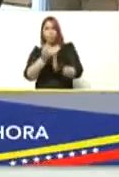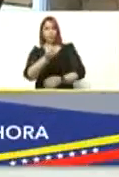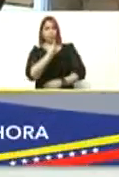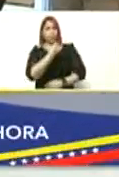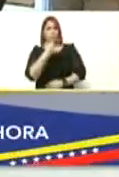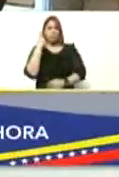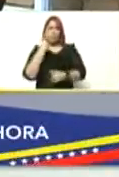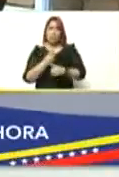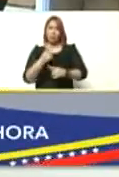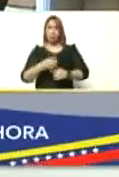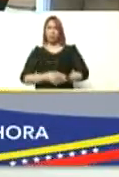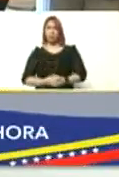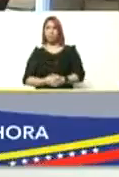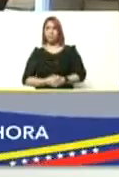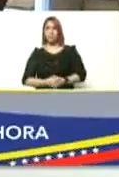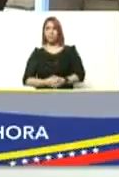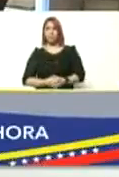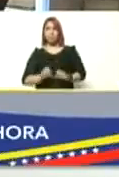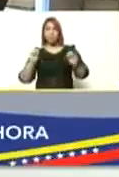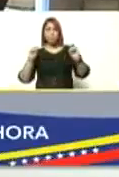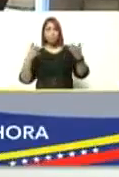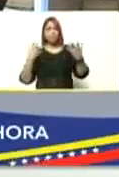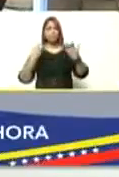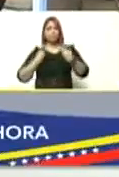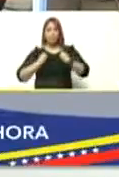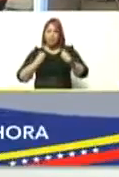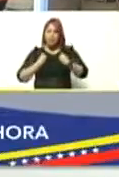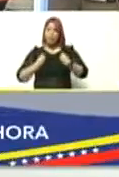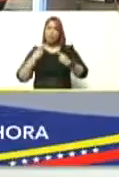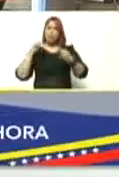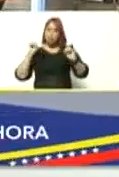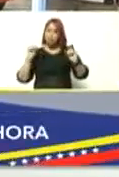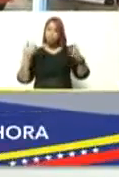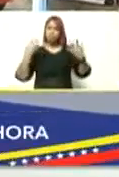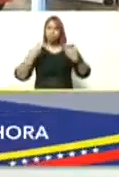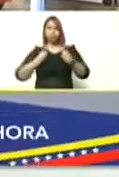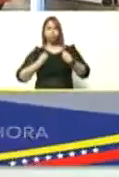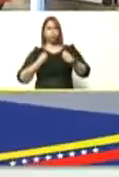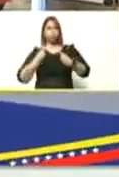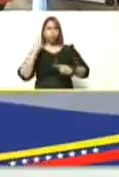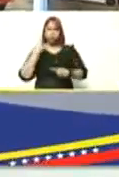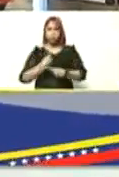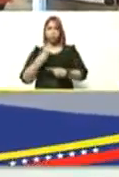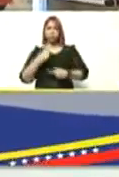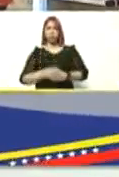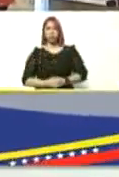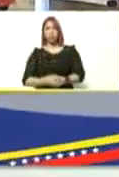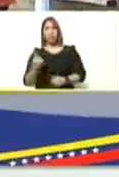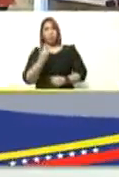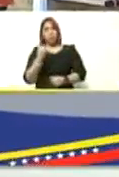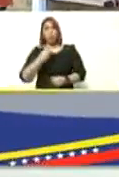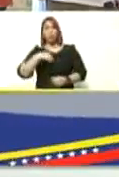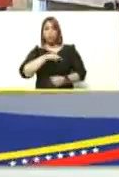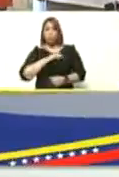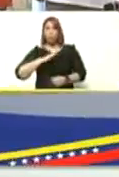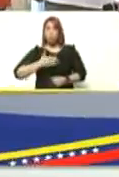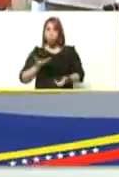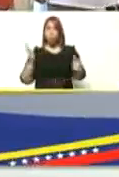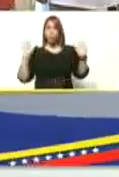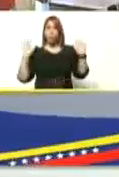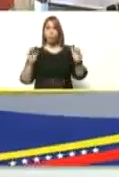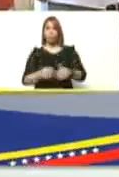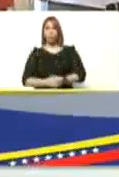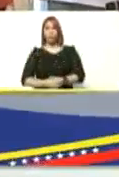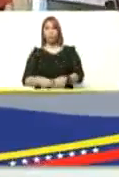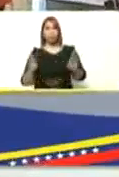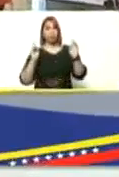tratamientos que salvemos vida salvemos vida y salvemos vida solo nosotros podemos con